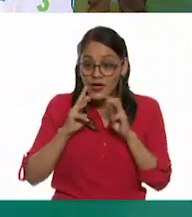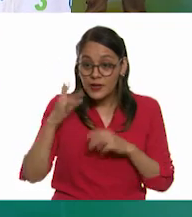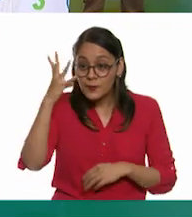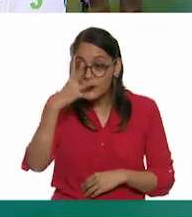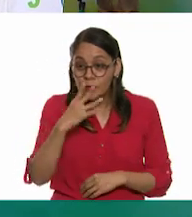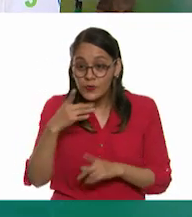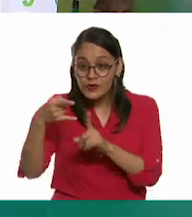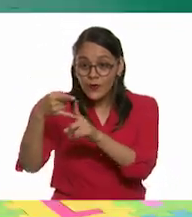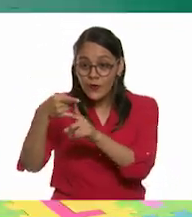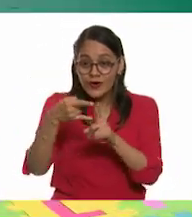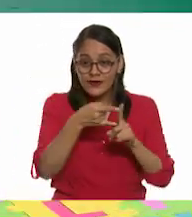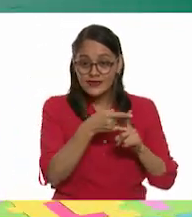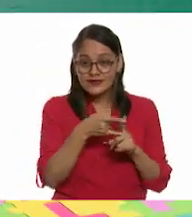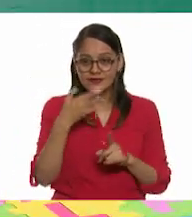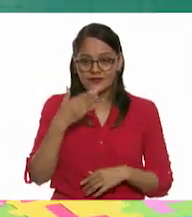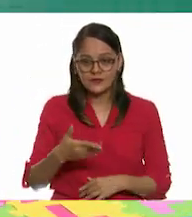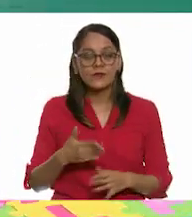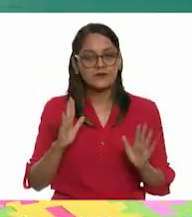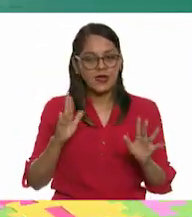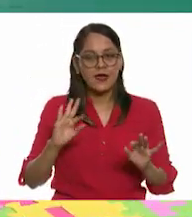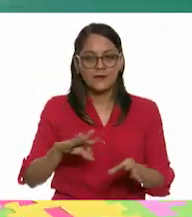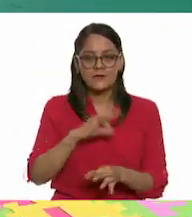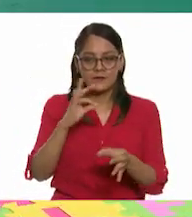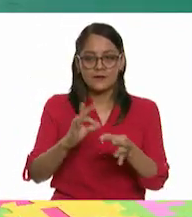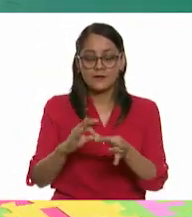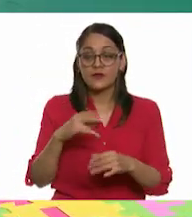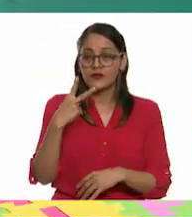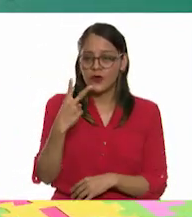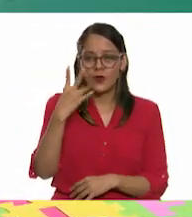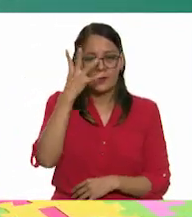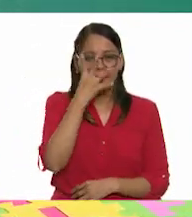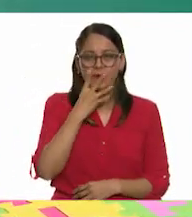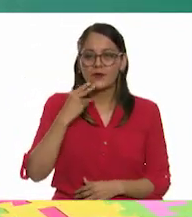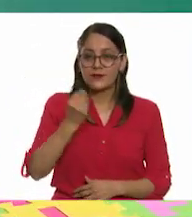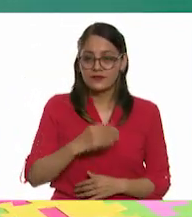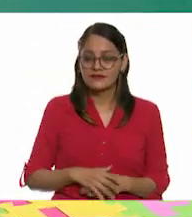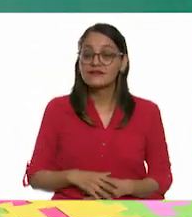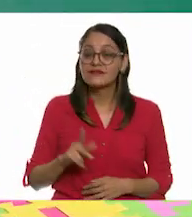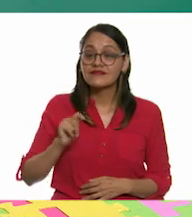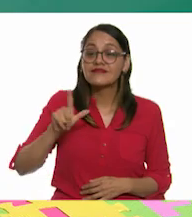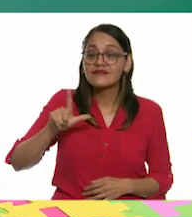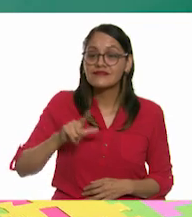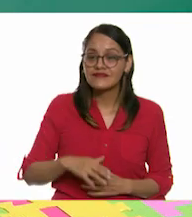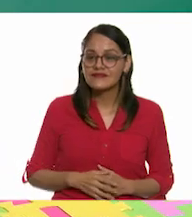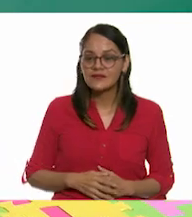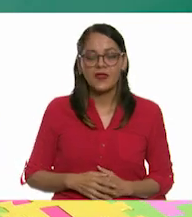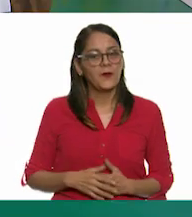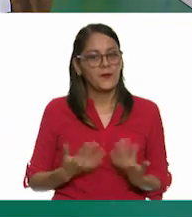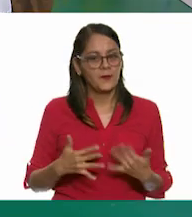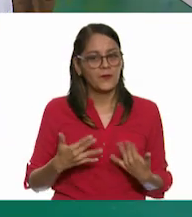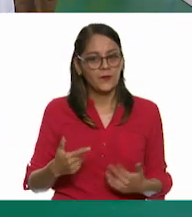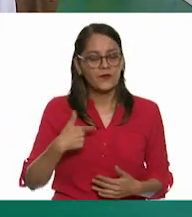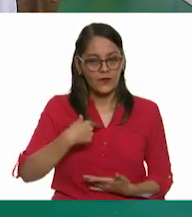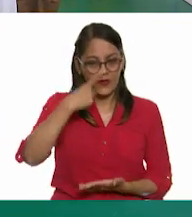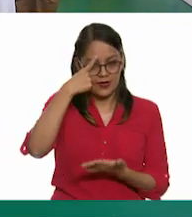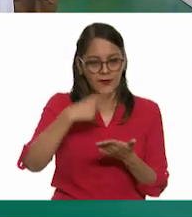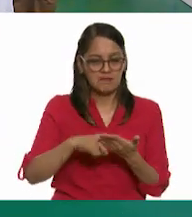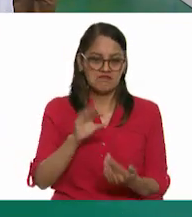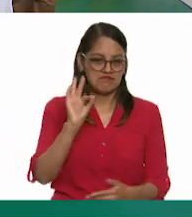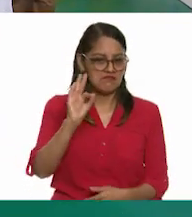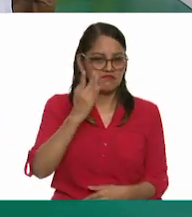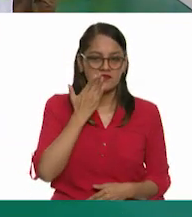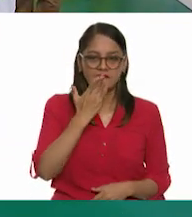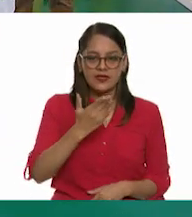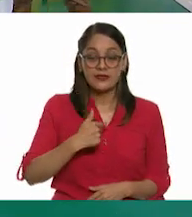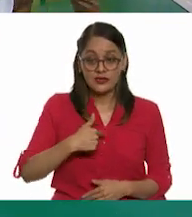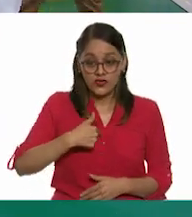quedaron! Ya los completamos. Tenemos dos muy, muy bonitos cuadrados. ¿Qué te pareció, Oscar? Pues me pareció muy bien. La verdad es que